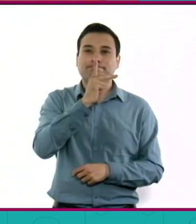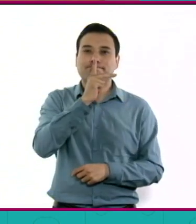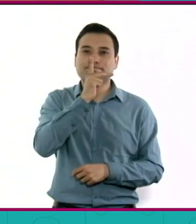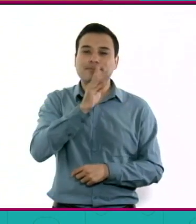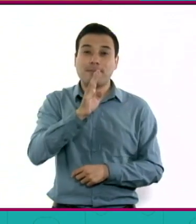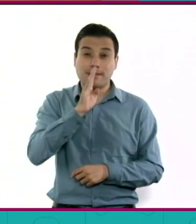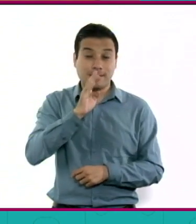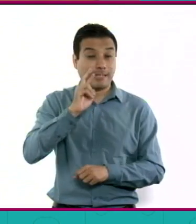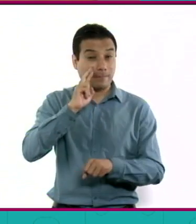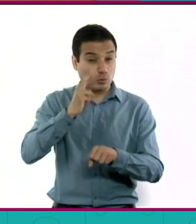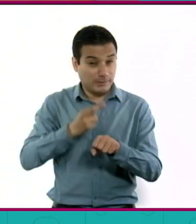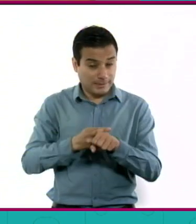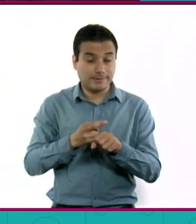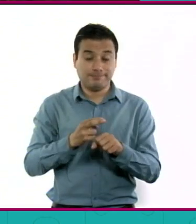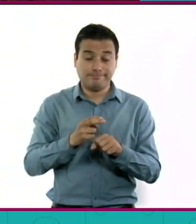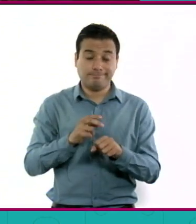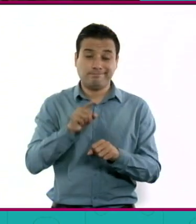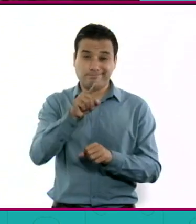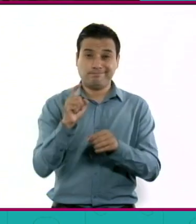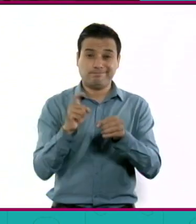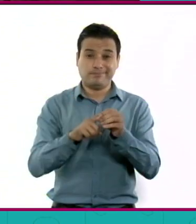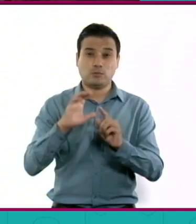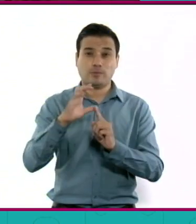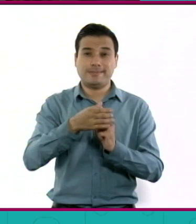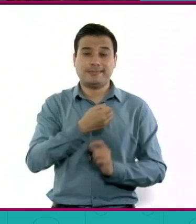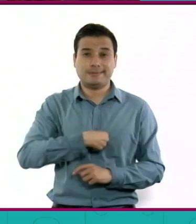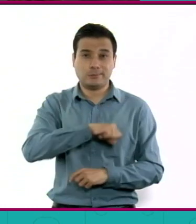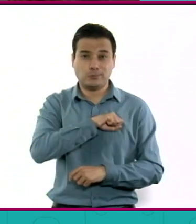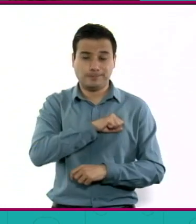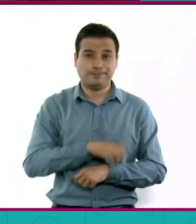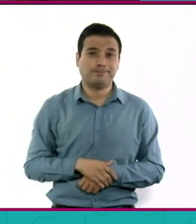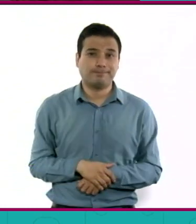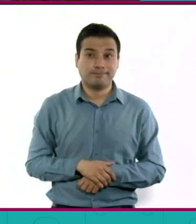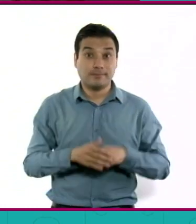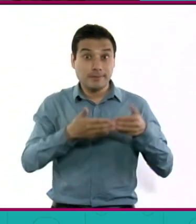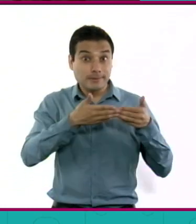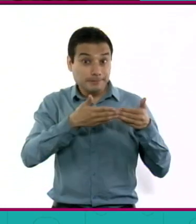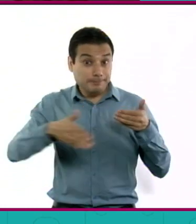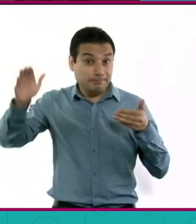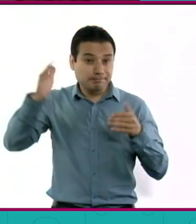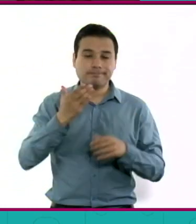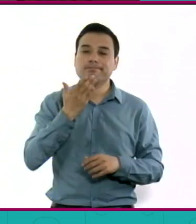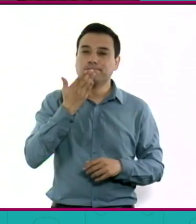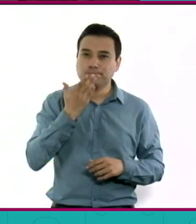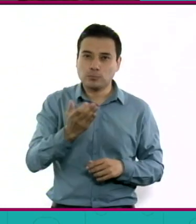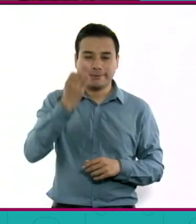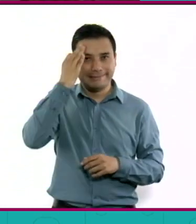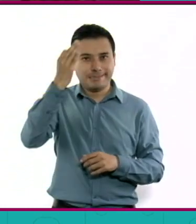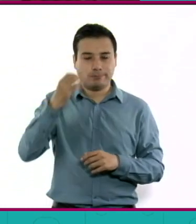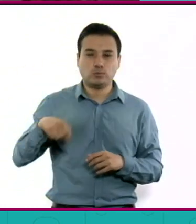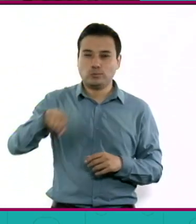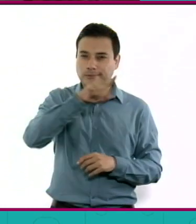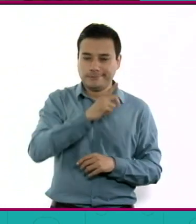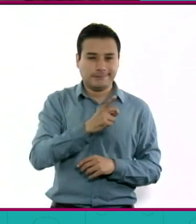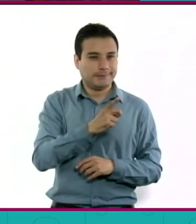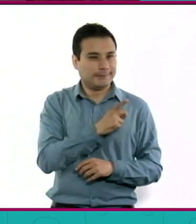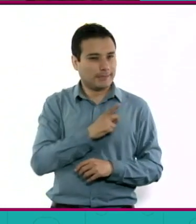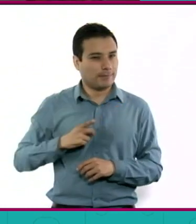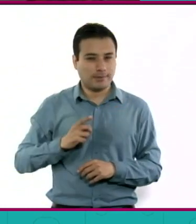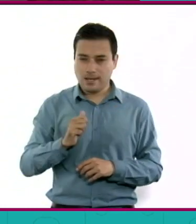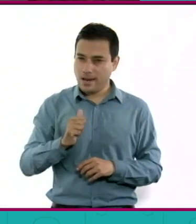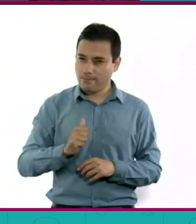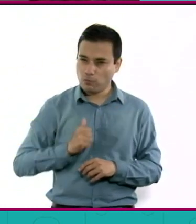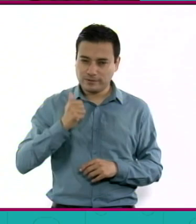el eje grande de los comités de salud, entonces viene una muy buena época, tenemos que aprovechar y